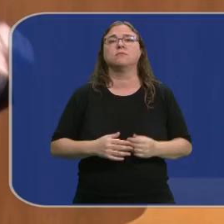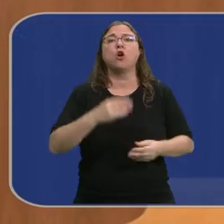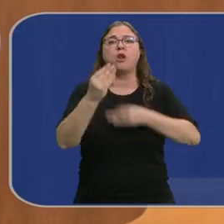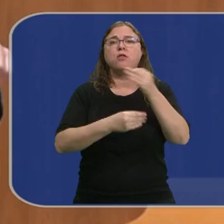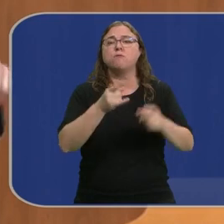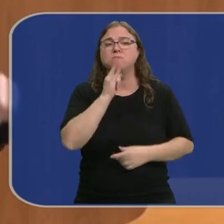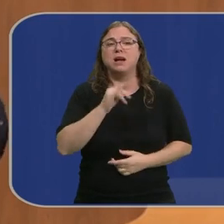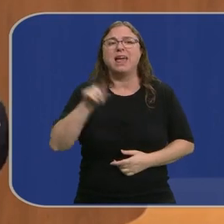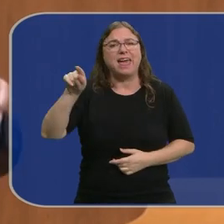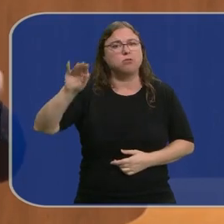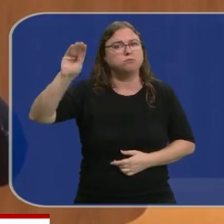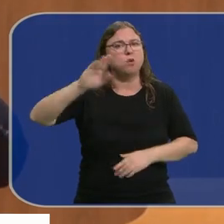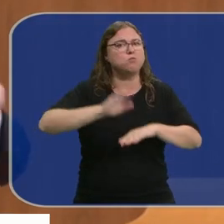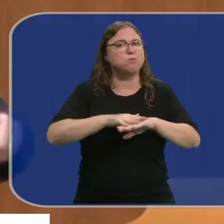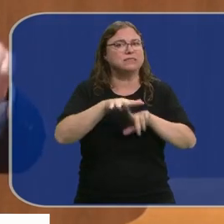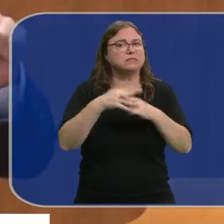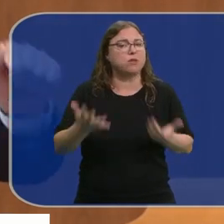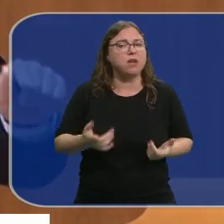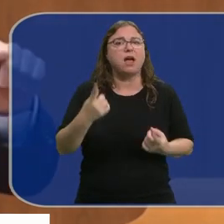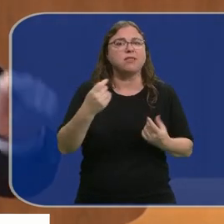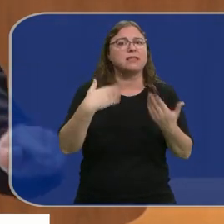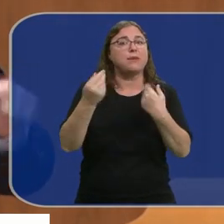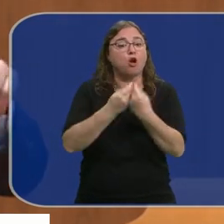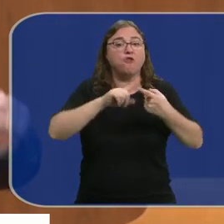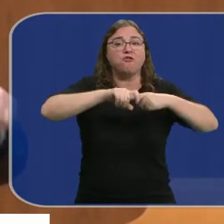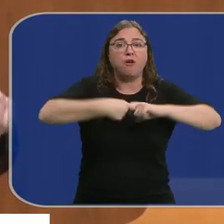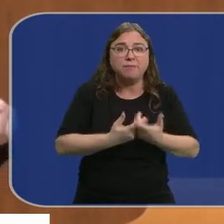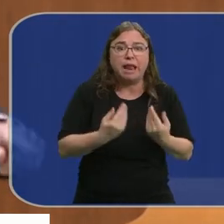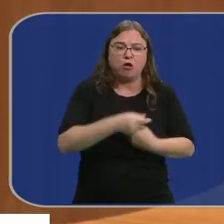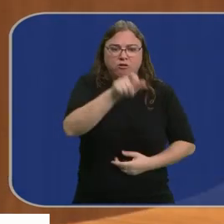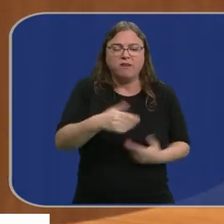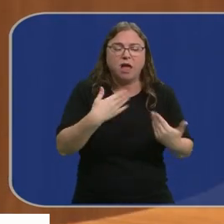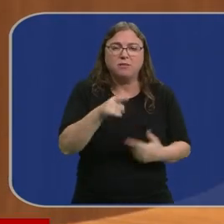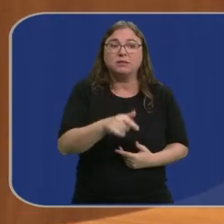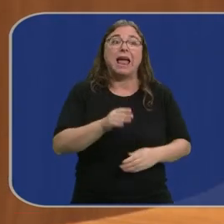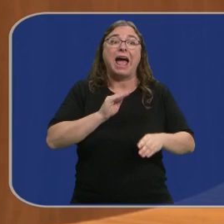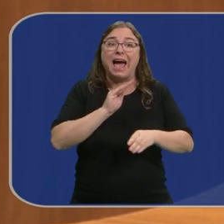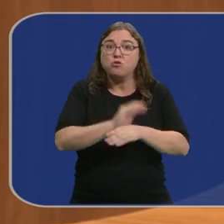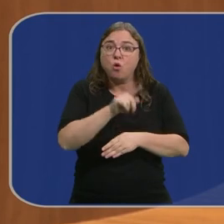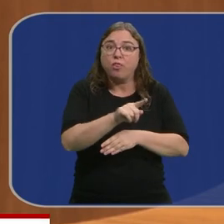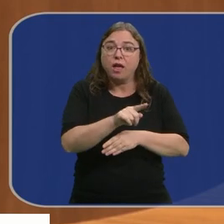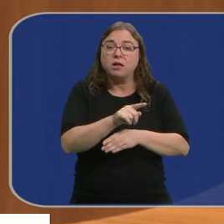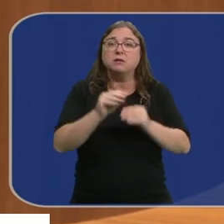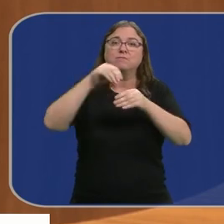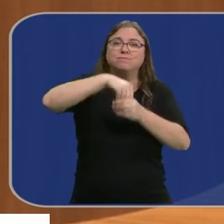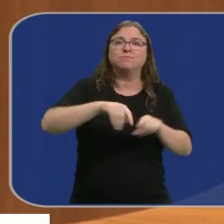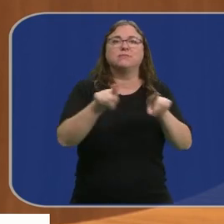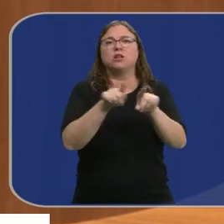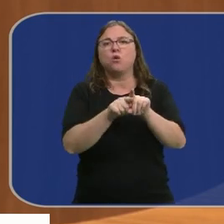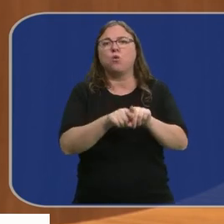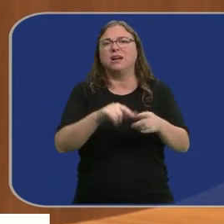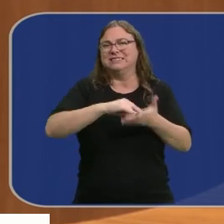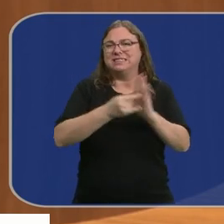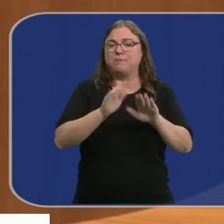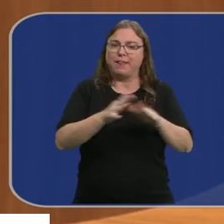Y solo hay que llamarles a ellos para conocer cuál es la situación. Hay que hablar con las familias, hay que hablar con la gente. Estas ayudas se configuran también como un